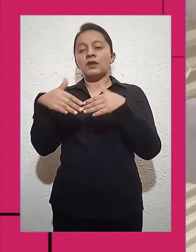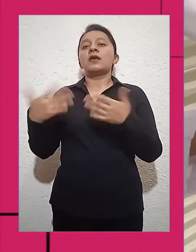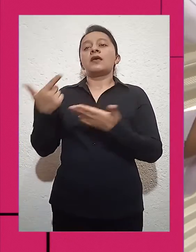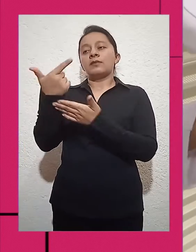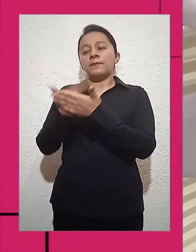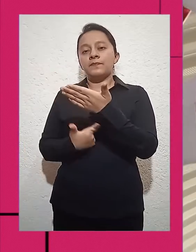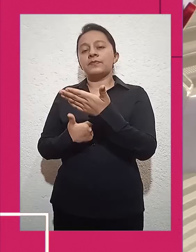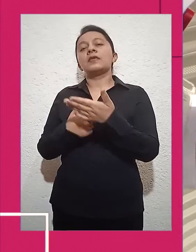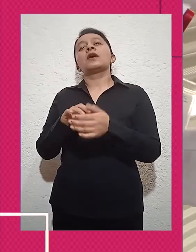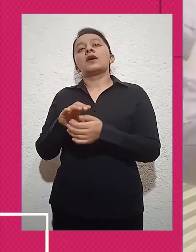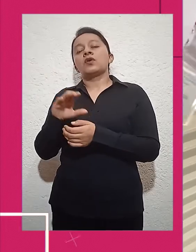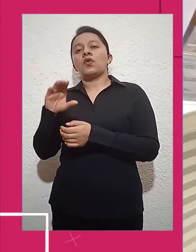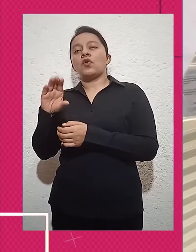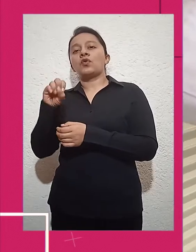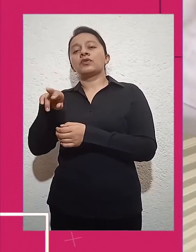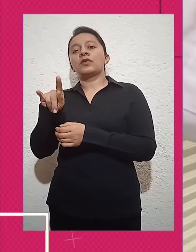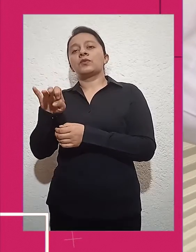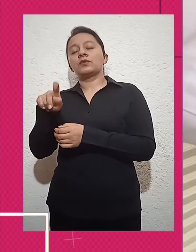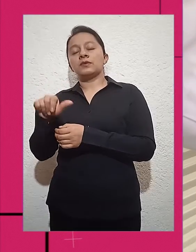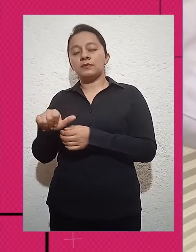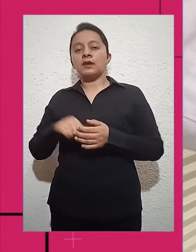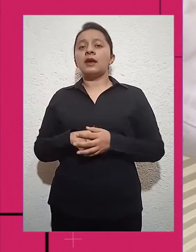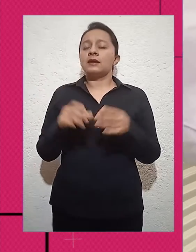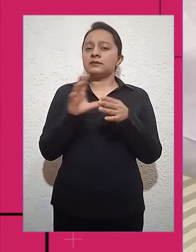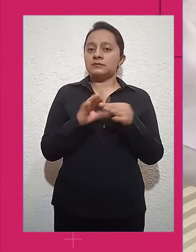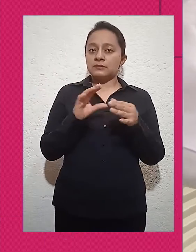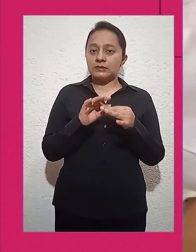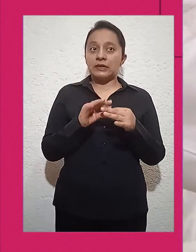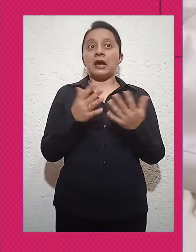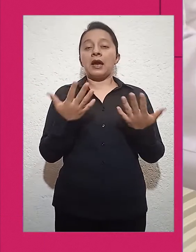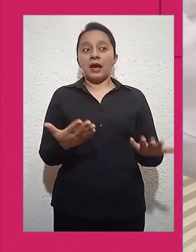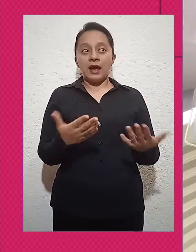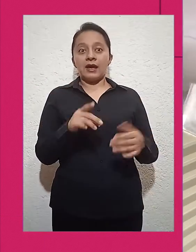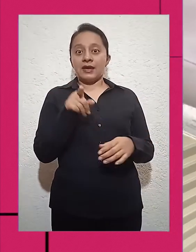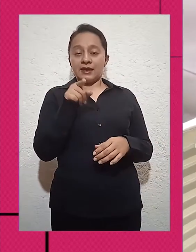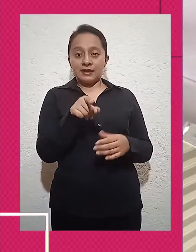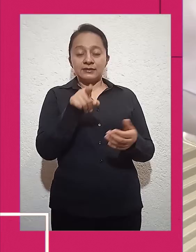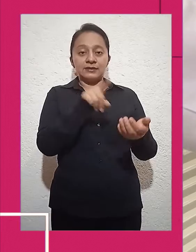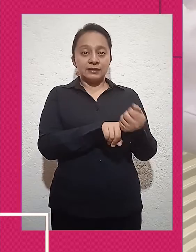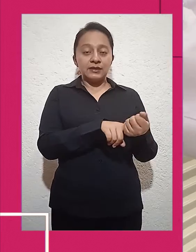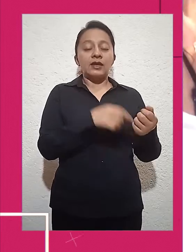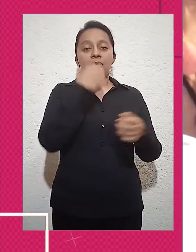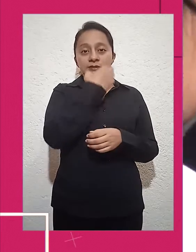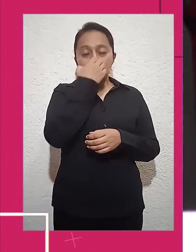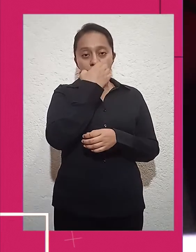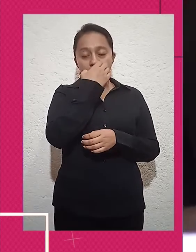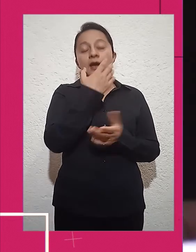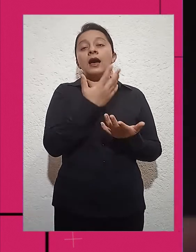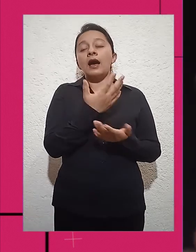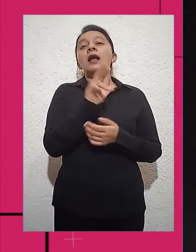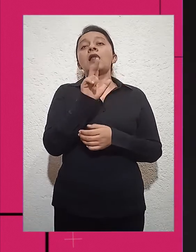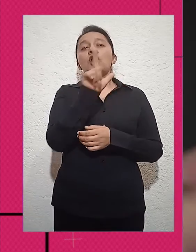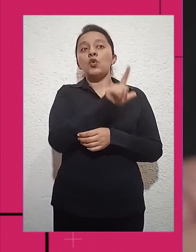Administración. Dentro del mismo comunicado se destacó el apoyo que brindó a la institución durante este lunes con rutas de traslado